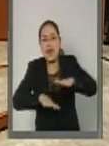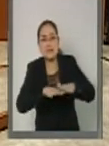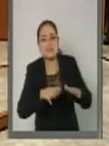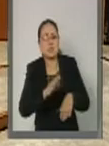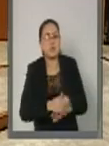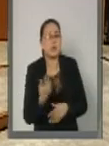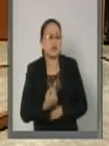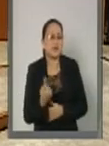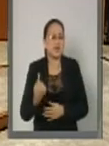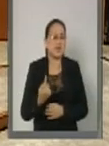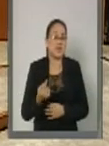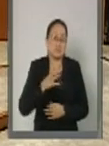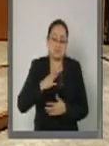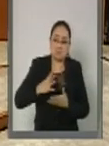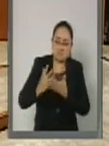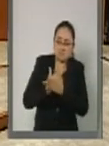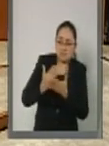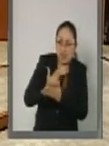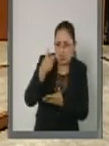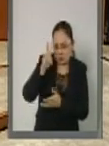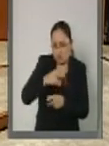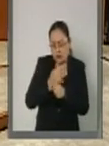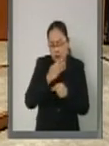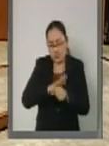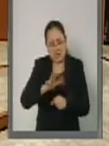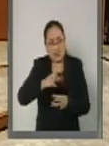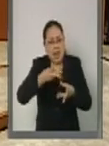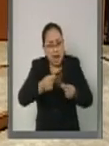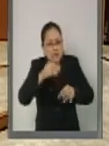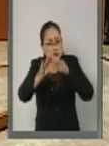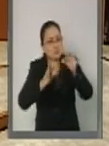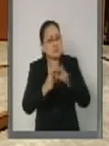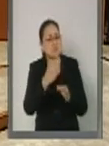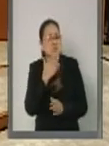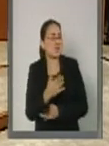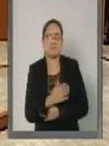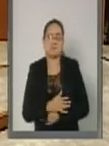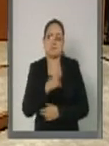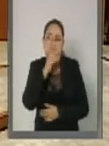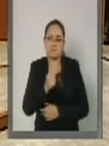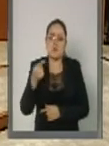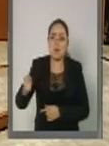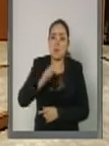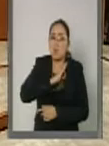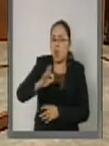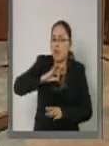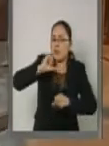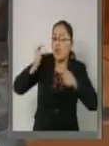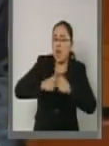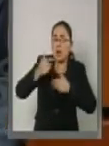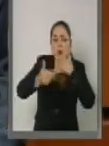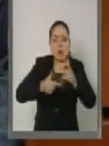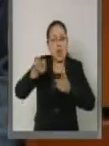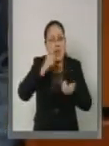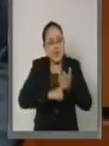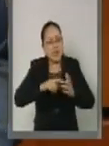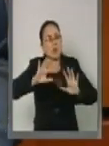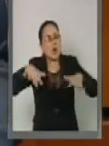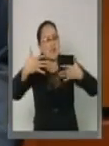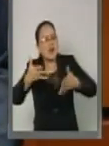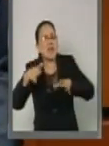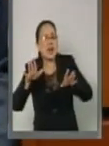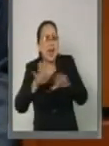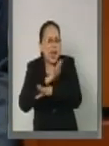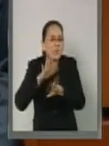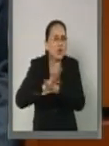servicios y el ingreso recibidos son insuficientes para enfrentar con posibilidades de éxito los cambios internos y externos,